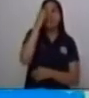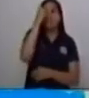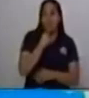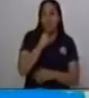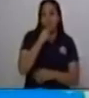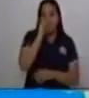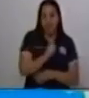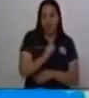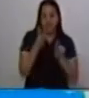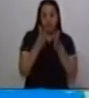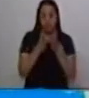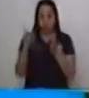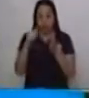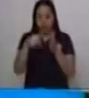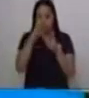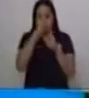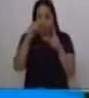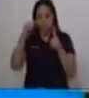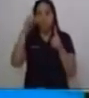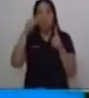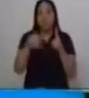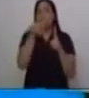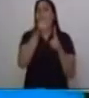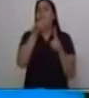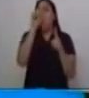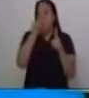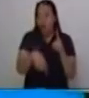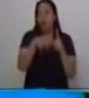unimembres, se dice que son impersonales.